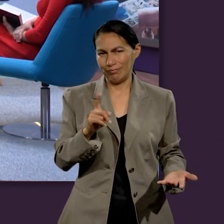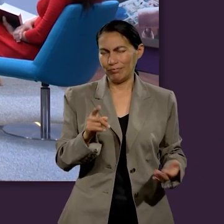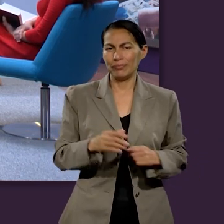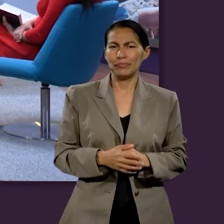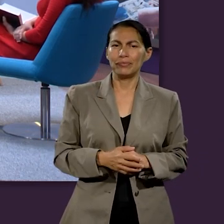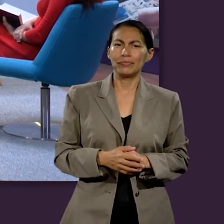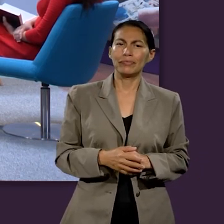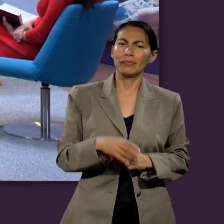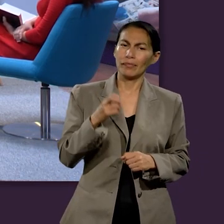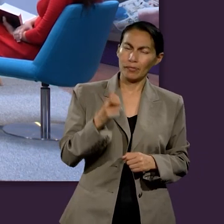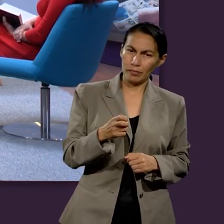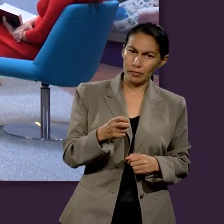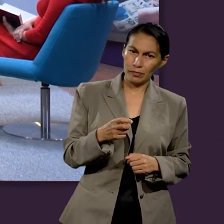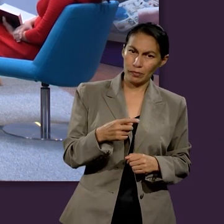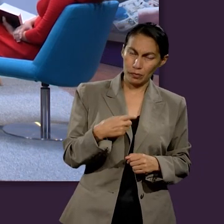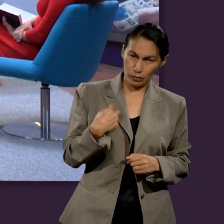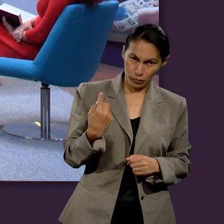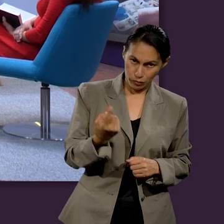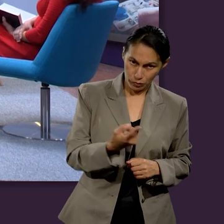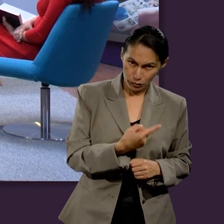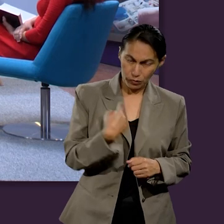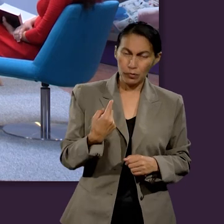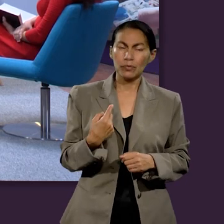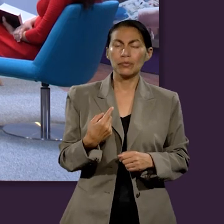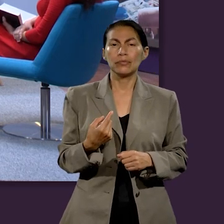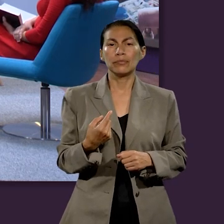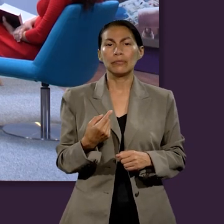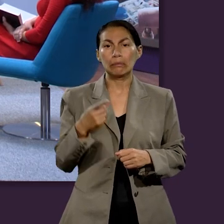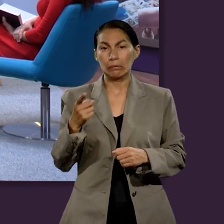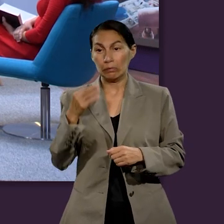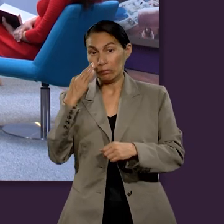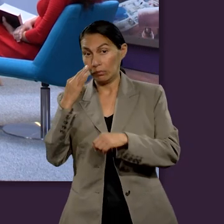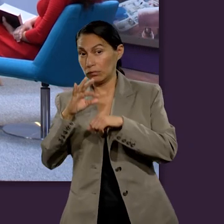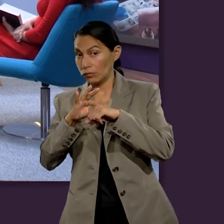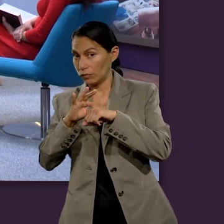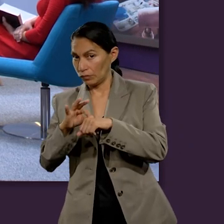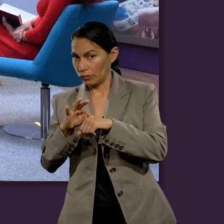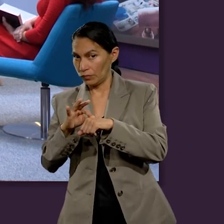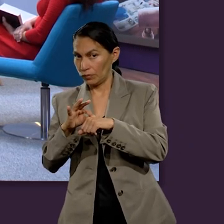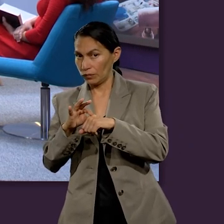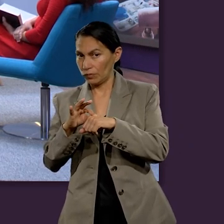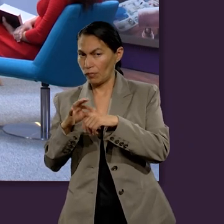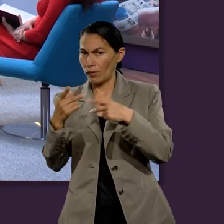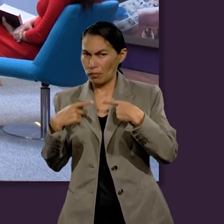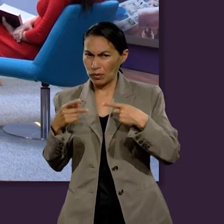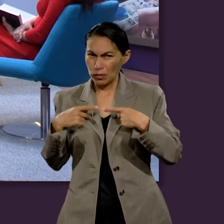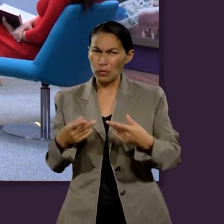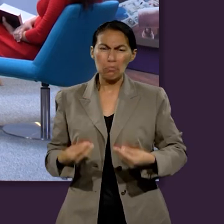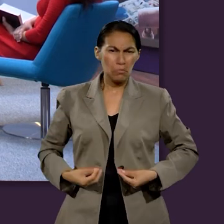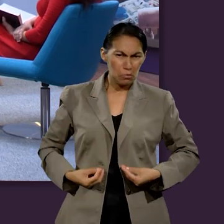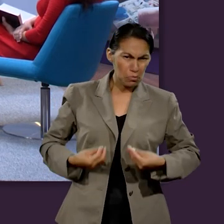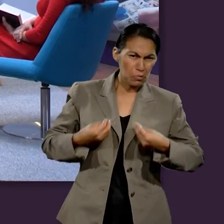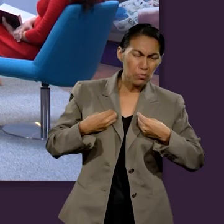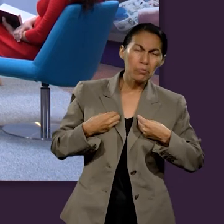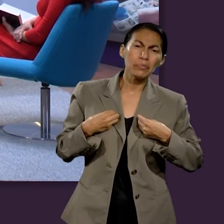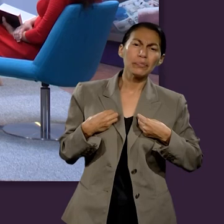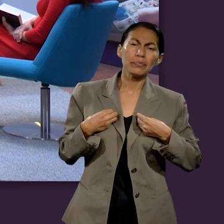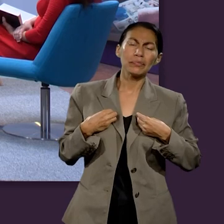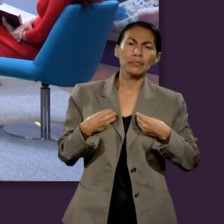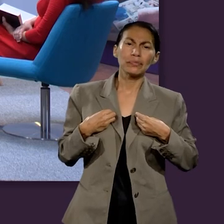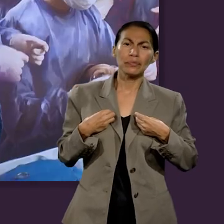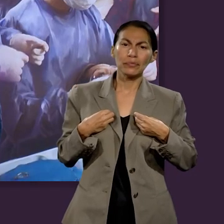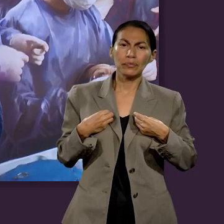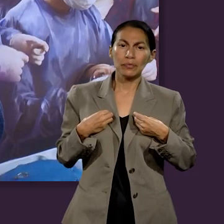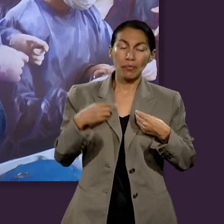a lo mismo. Entonces, nos hallamos allí, no solamente como testimonio de personas que hemos